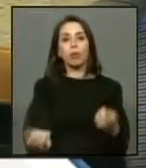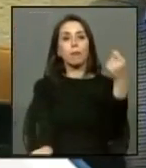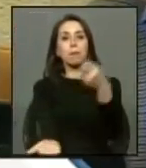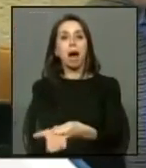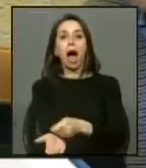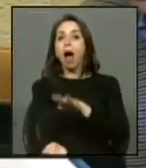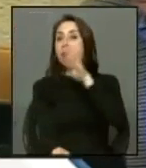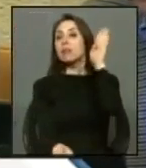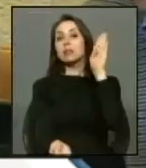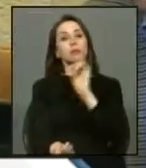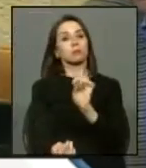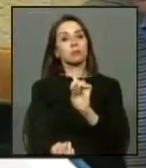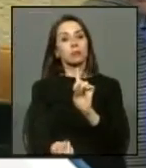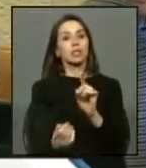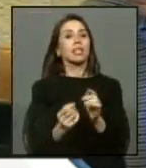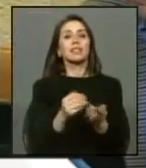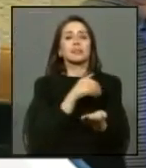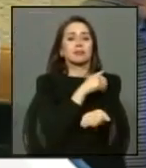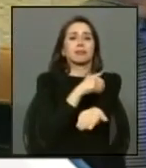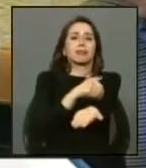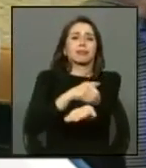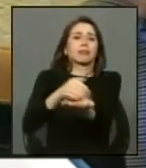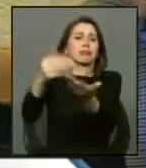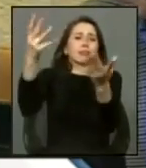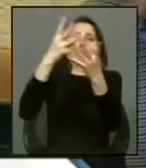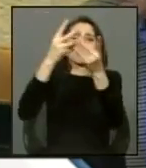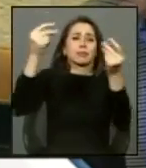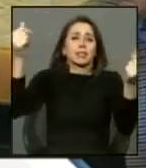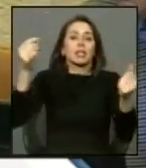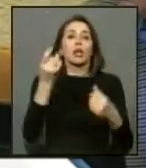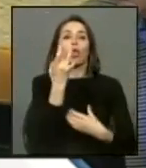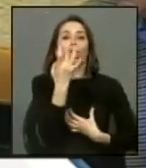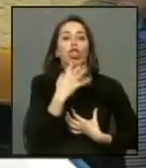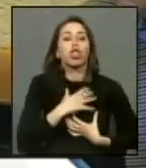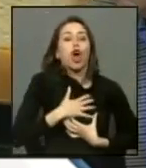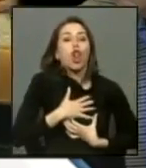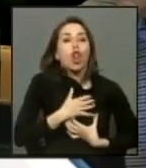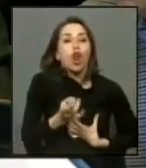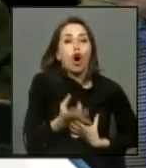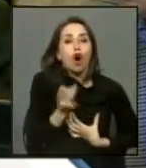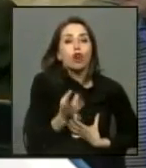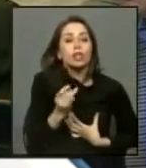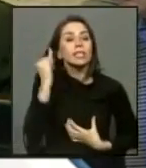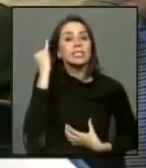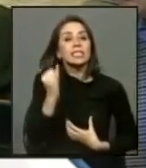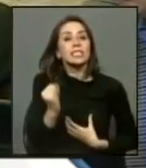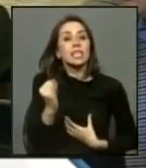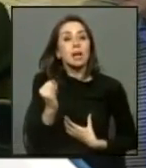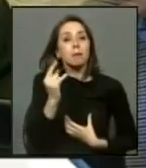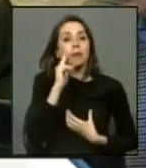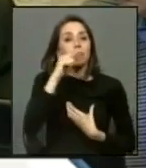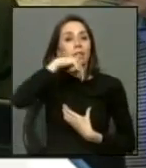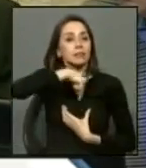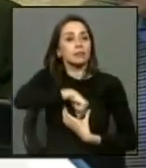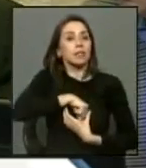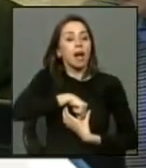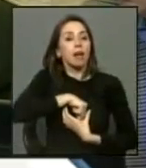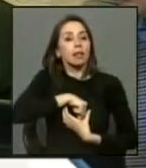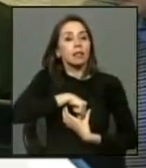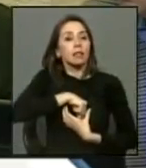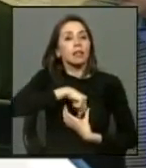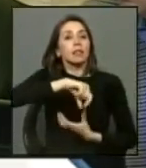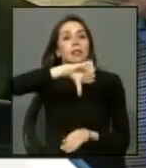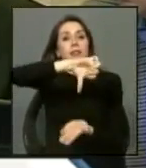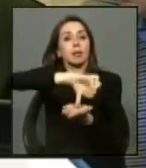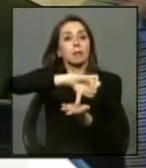es infinita es dolorosa estará siempre en la columna vertebral del